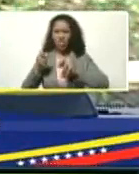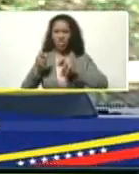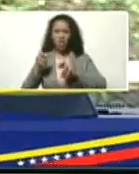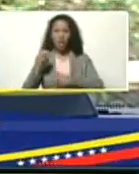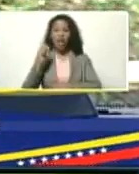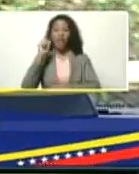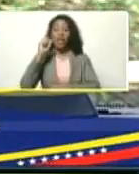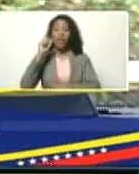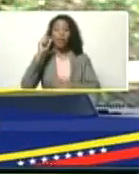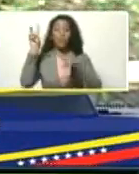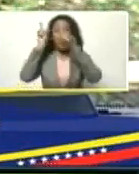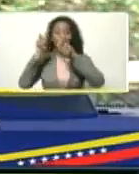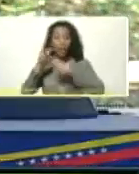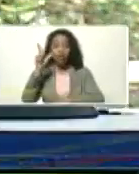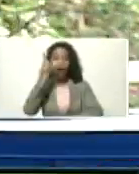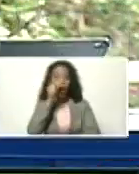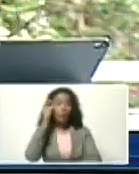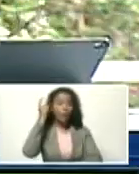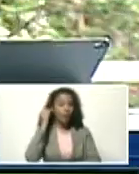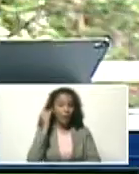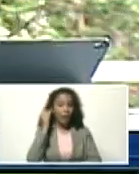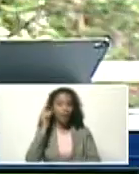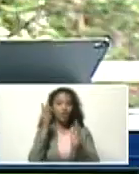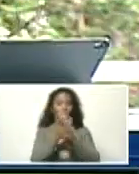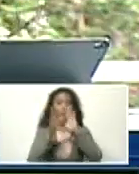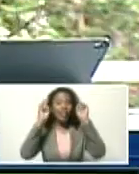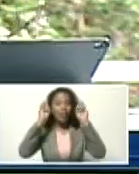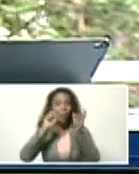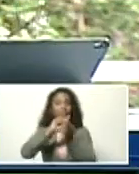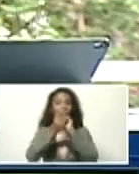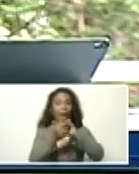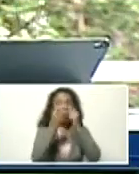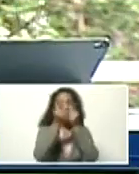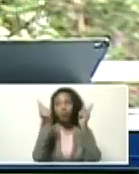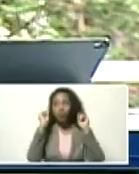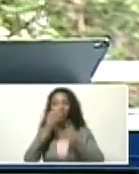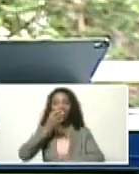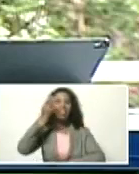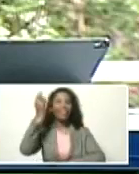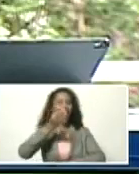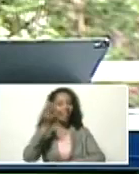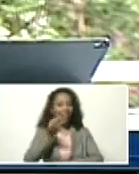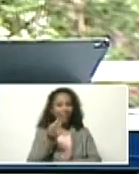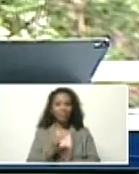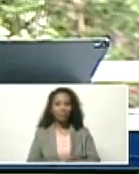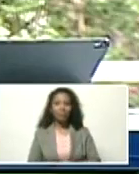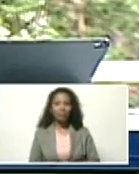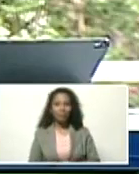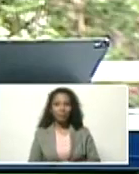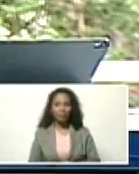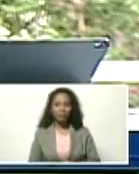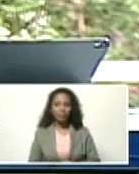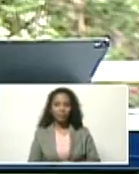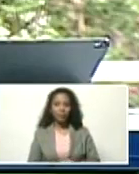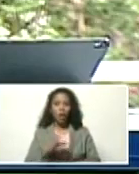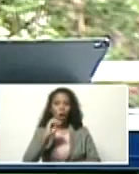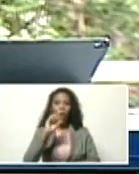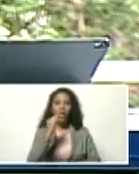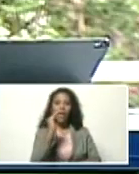investigadoras sobre el cambio climático. Verdaderamente Oriana